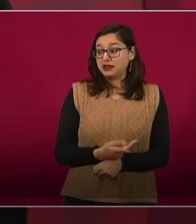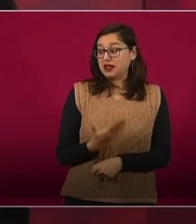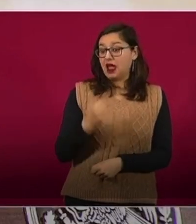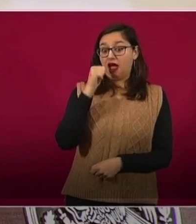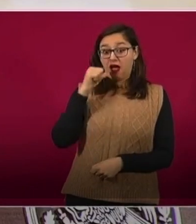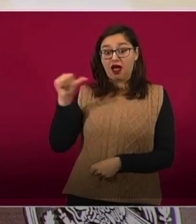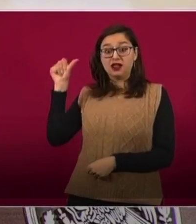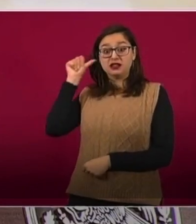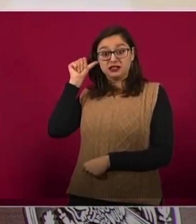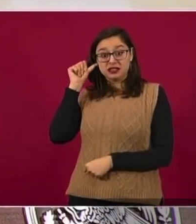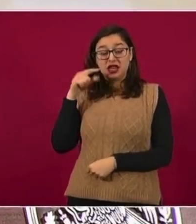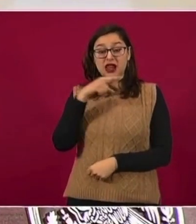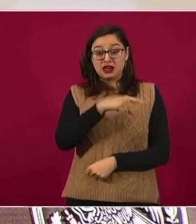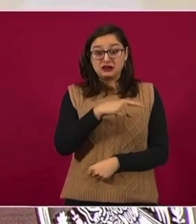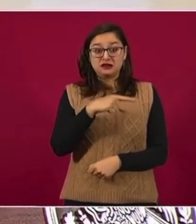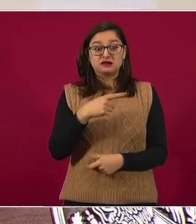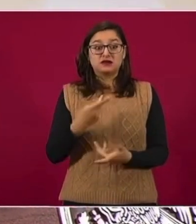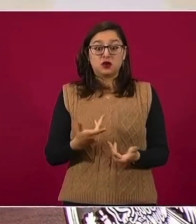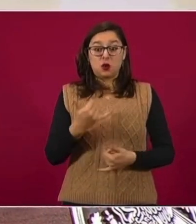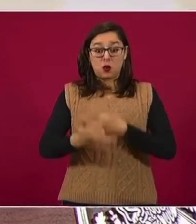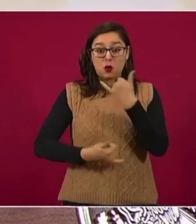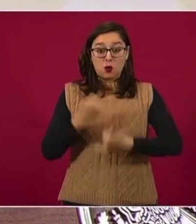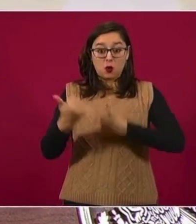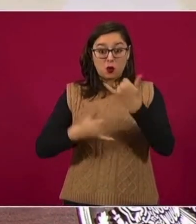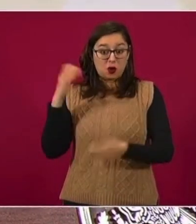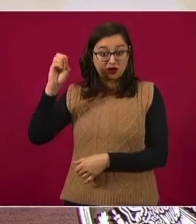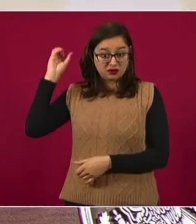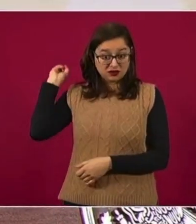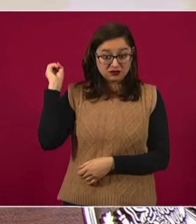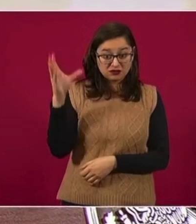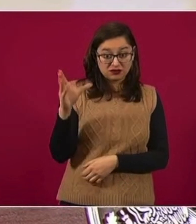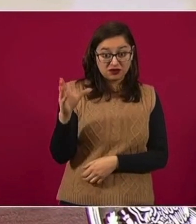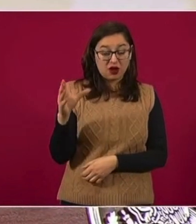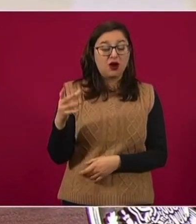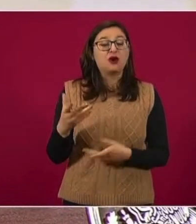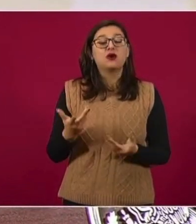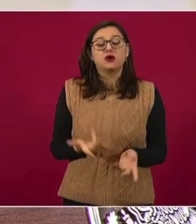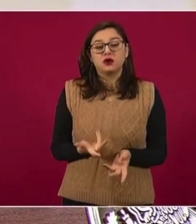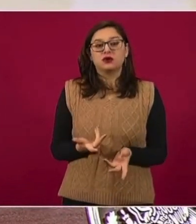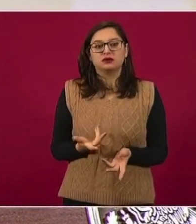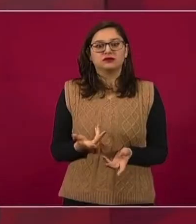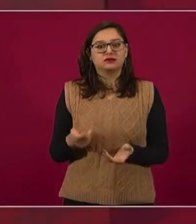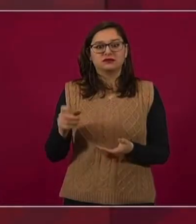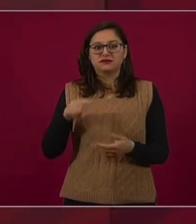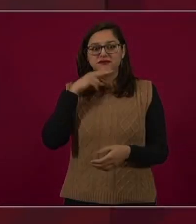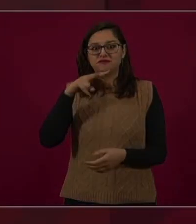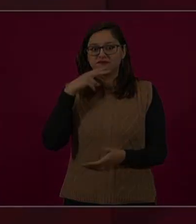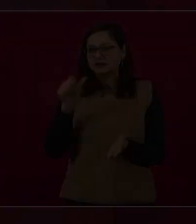pero pues ya se saborearon el aguacate.